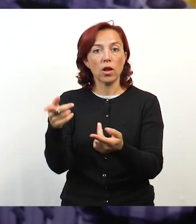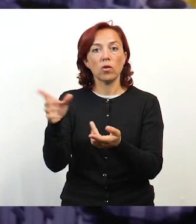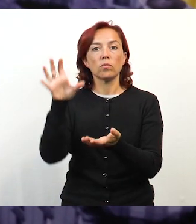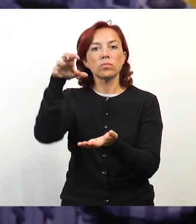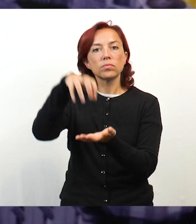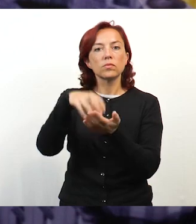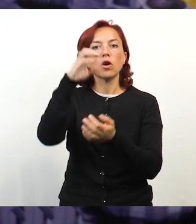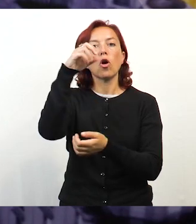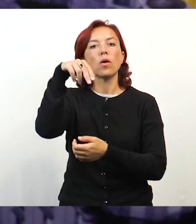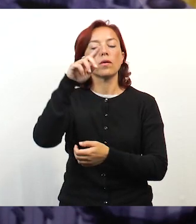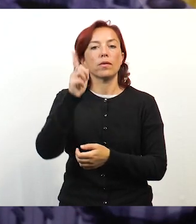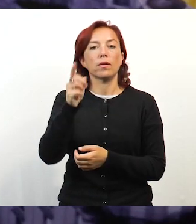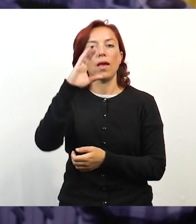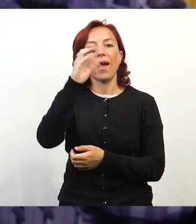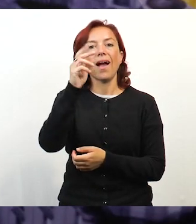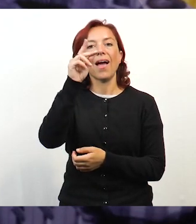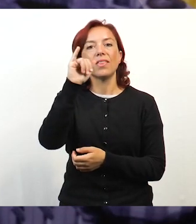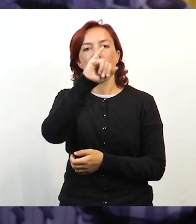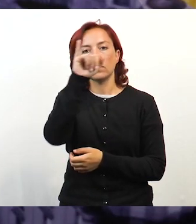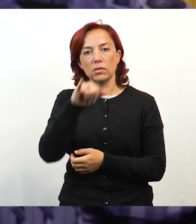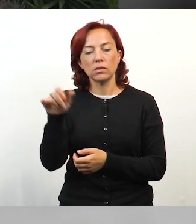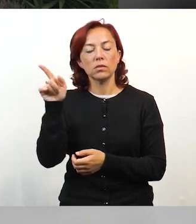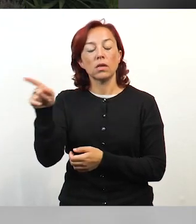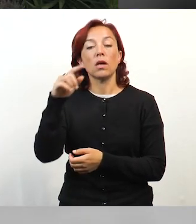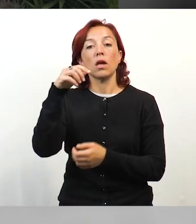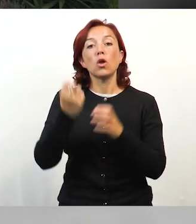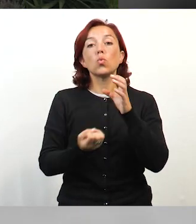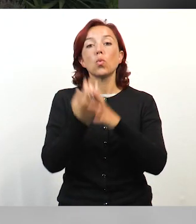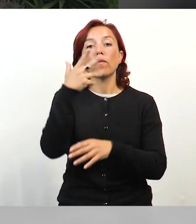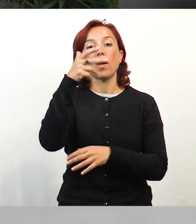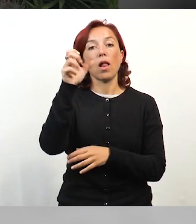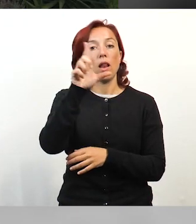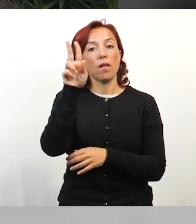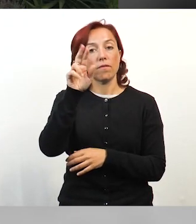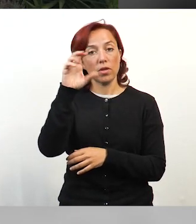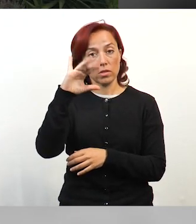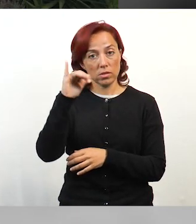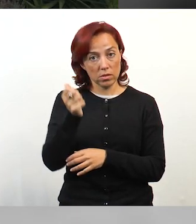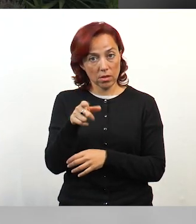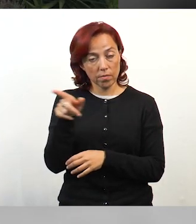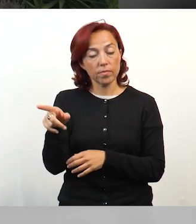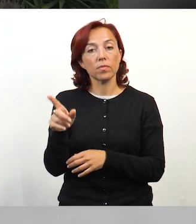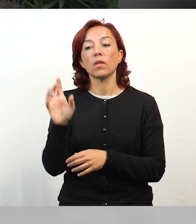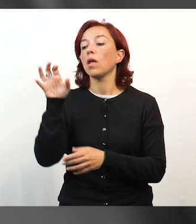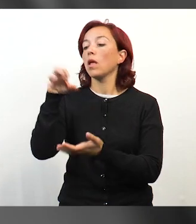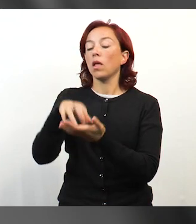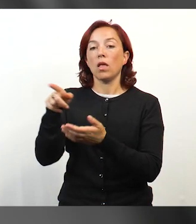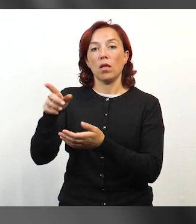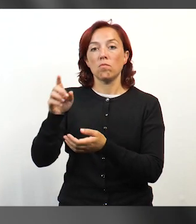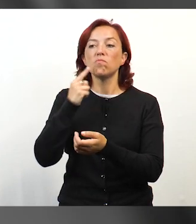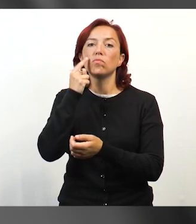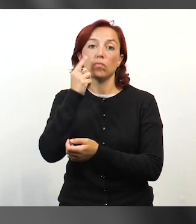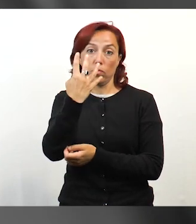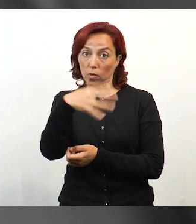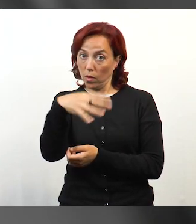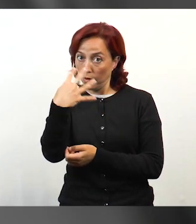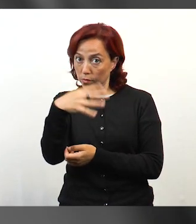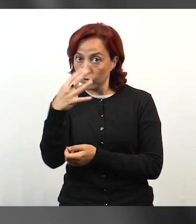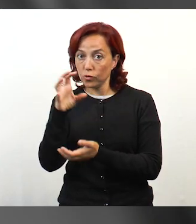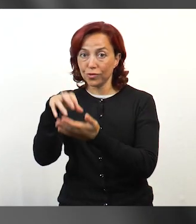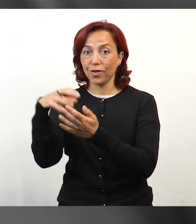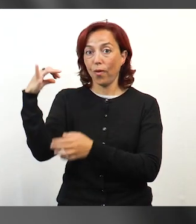a la ONG Cádiz de Nueva Albecia. Personas privadas de libertad de la unidad número 14 de Piedra de los Indios,